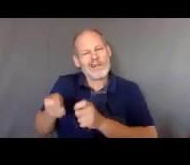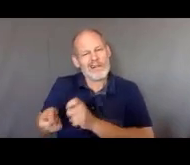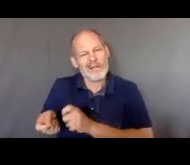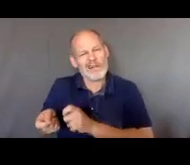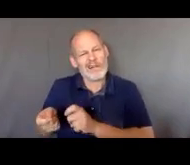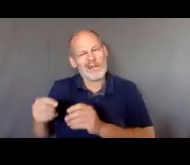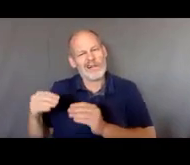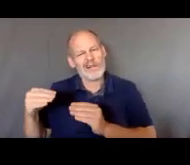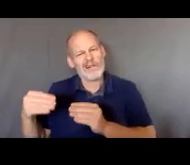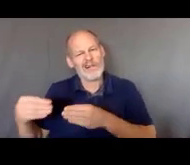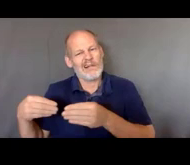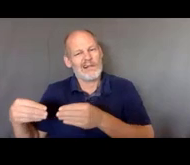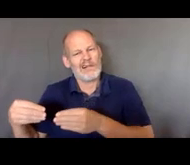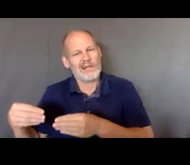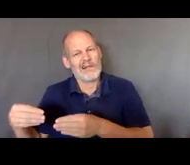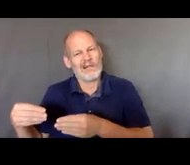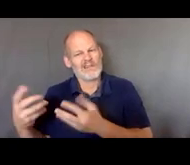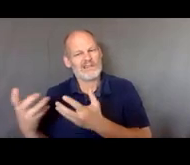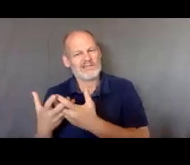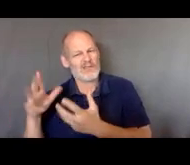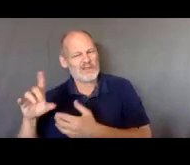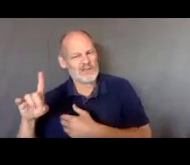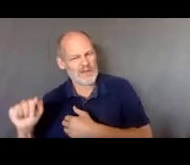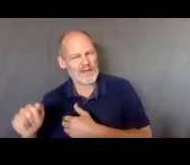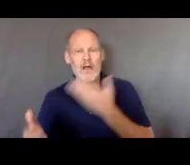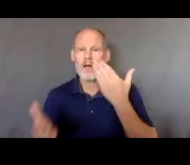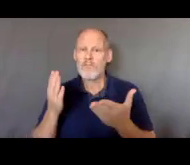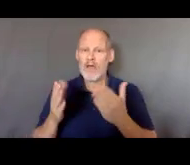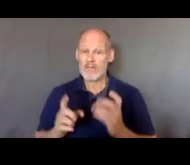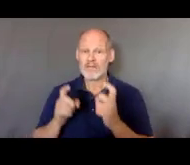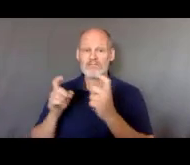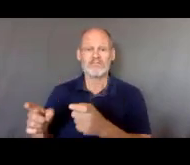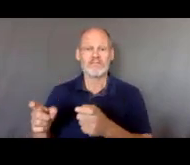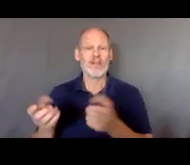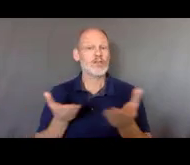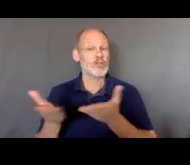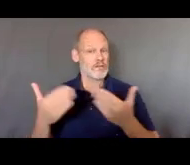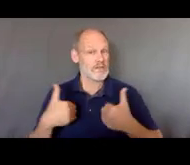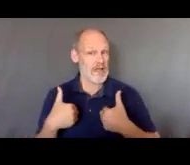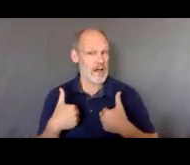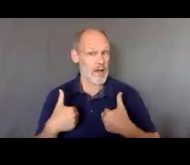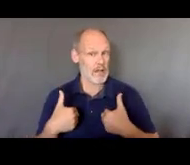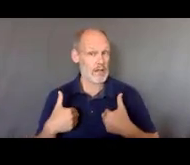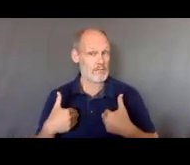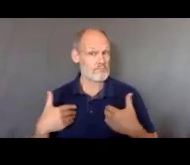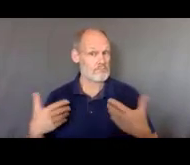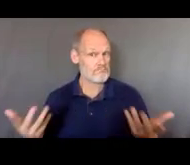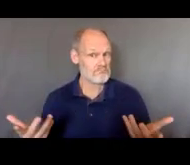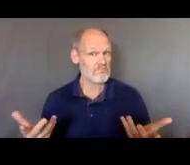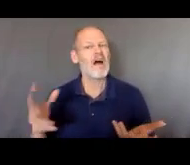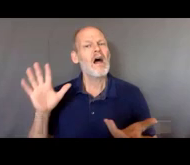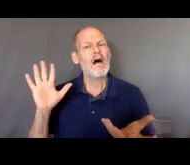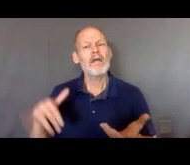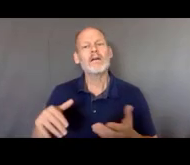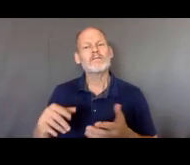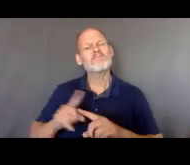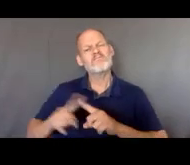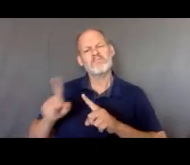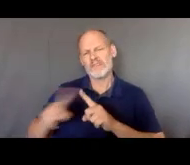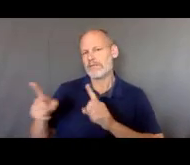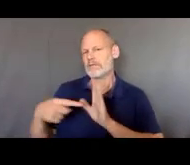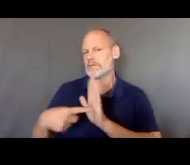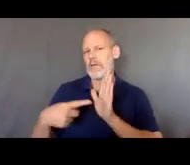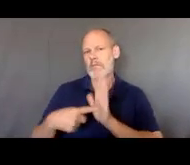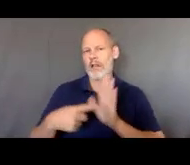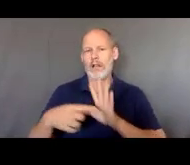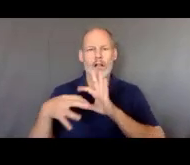discapacidad. A lo mejor necesita un animal de servicio que les acompañe en la escuela. Esos son ejemplos de adaptaciones y modificaciones